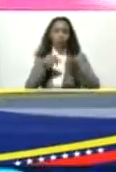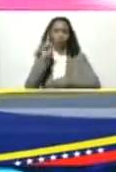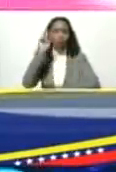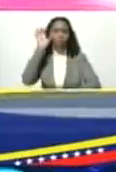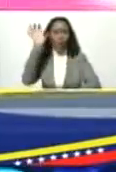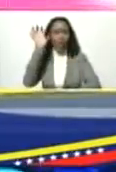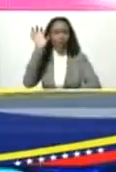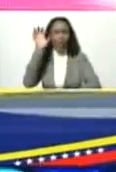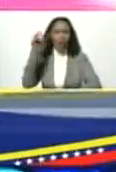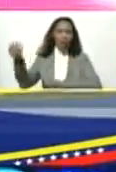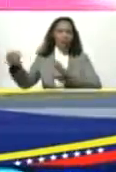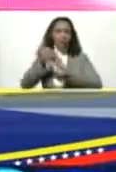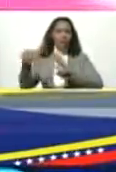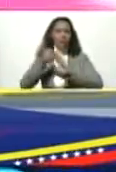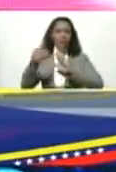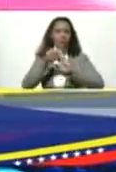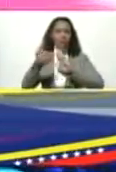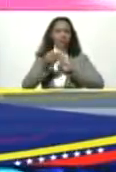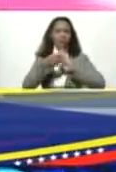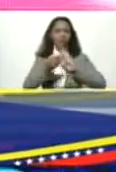país atacarlo atacarlo